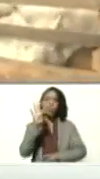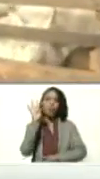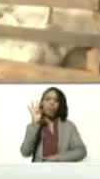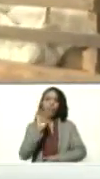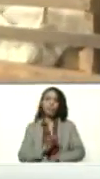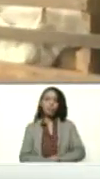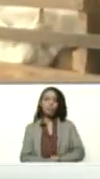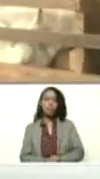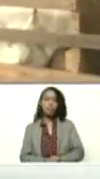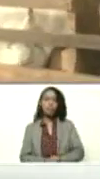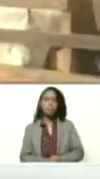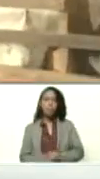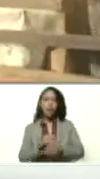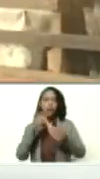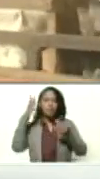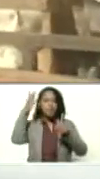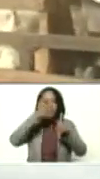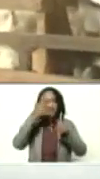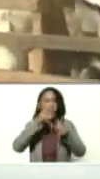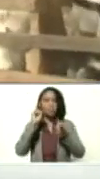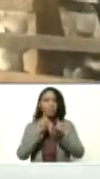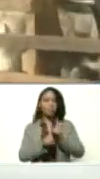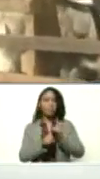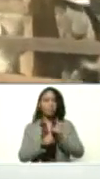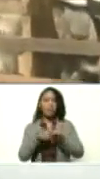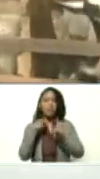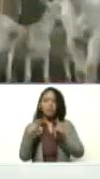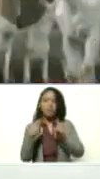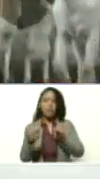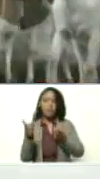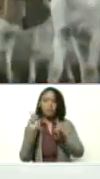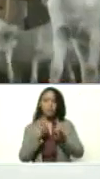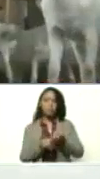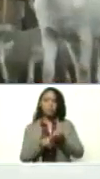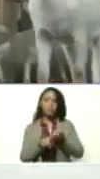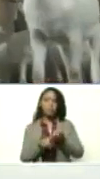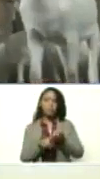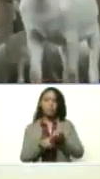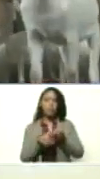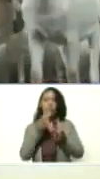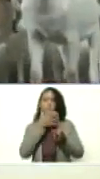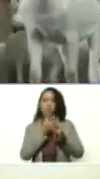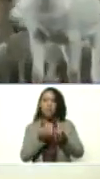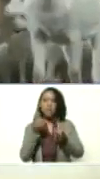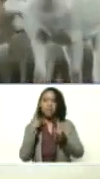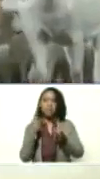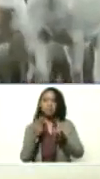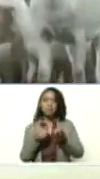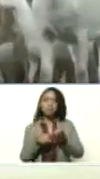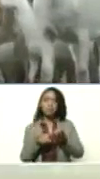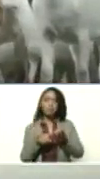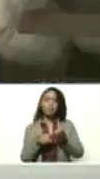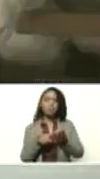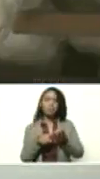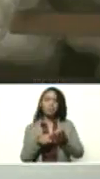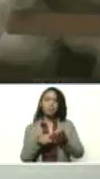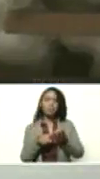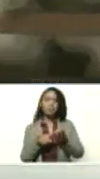de formación, financiamiento, facilitación y